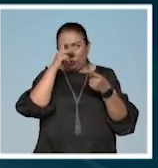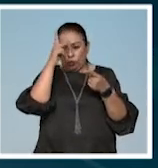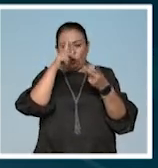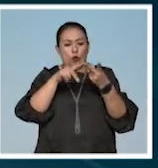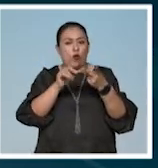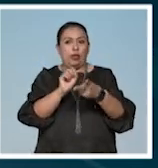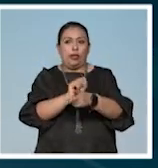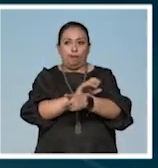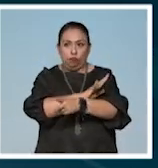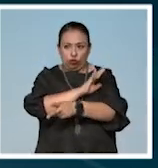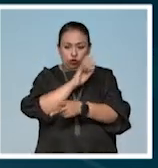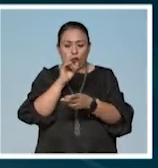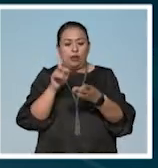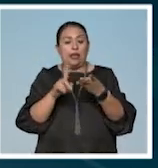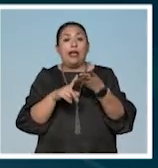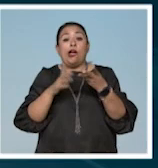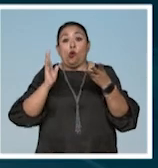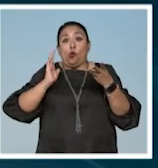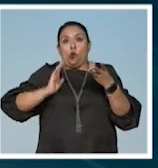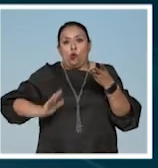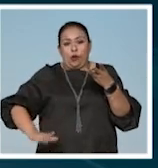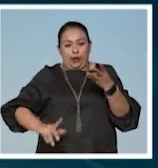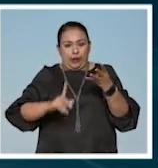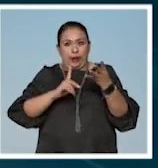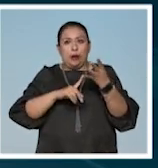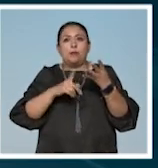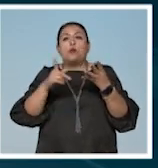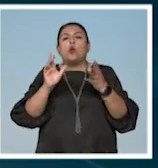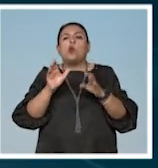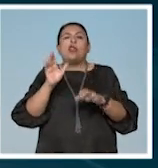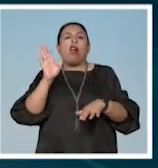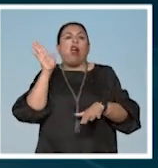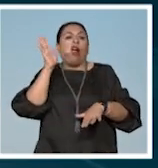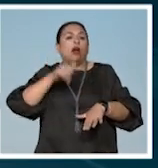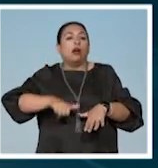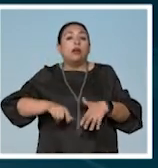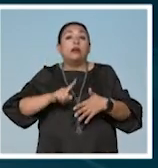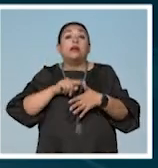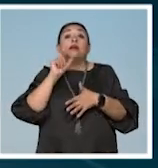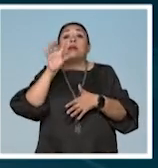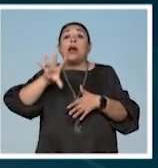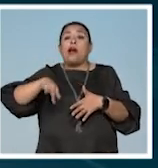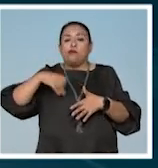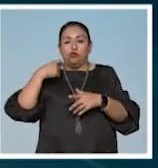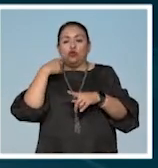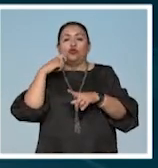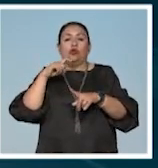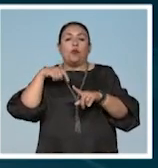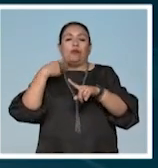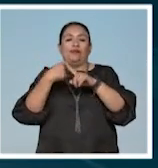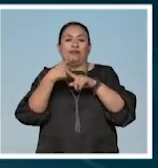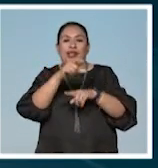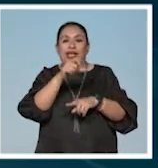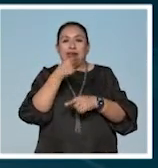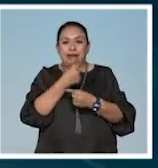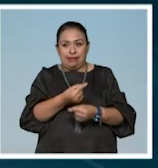la emocional, la física, la omisión de cuidados y claro, el abuso sexual infantil.